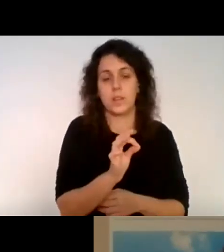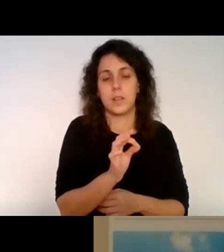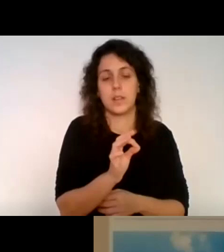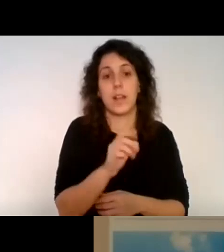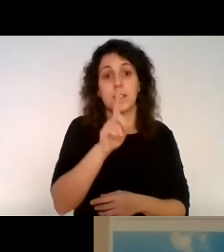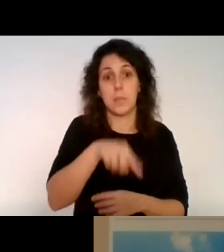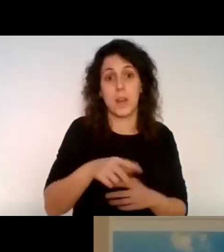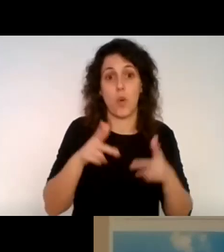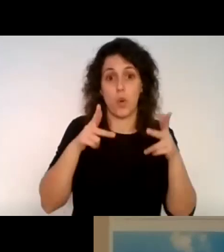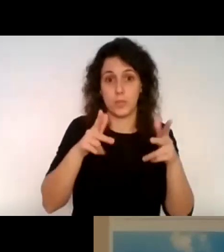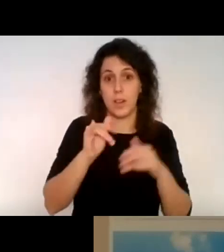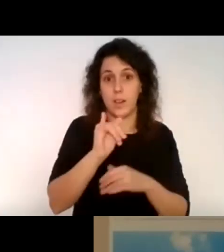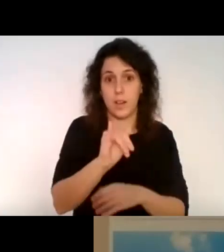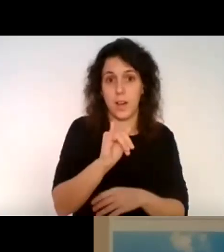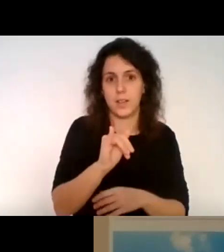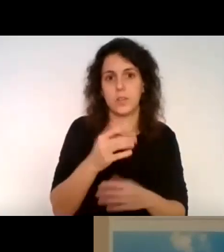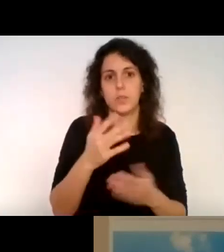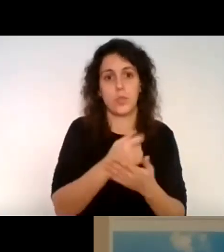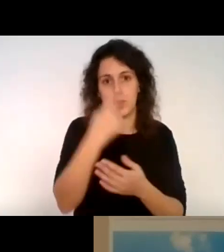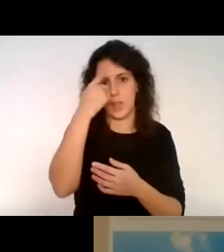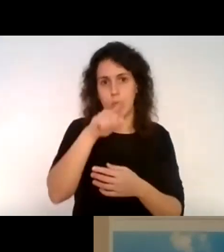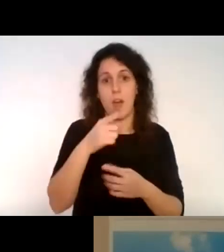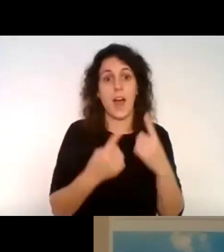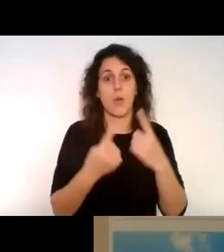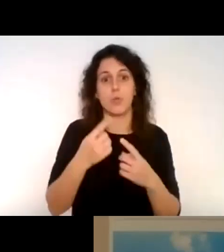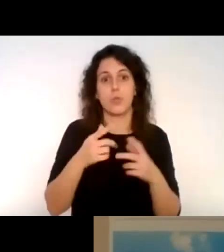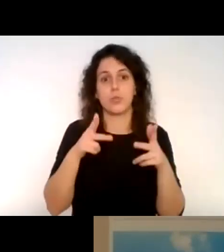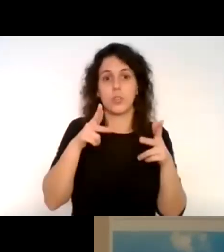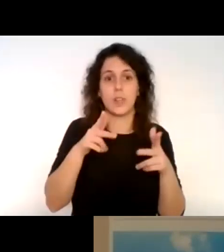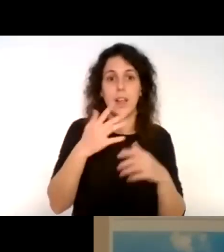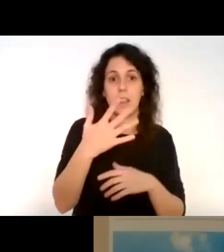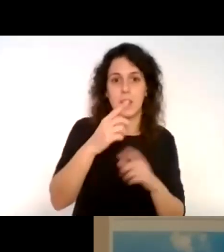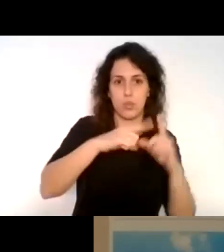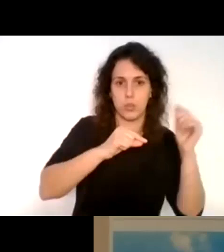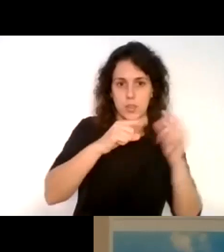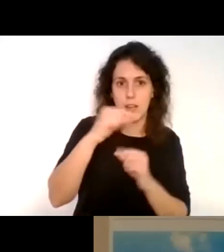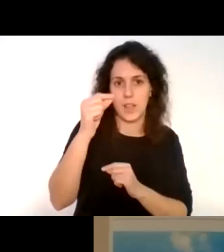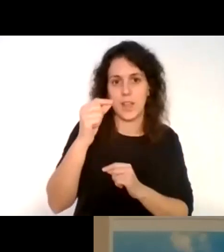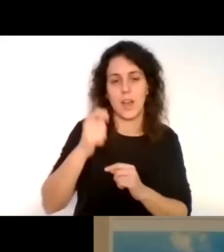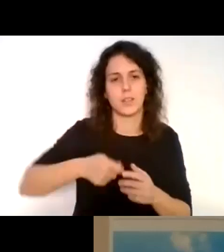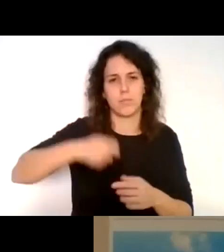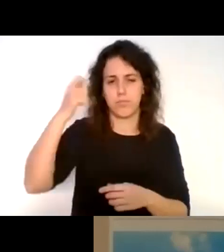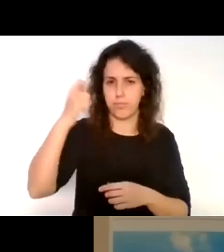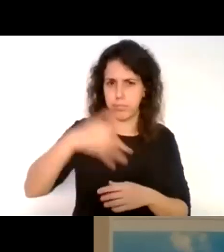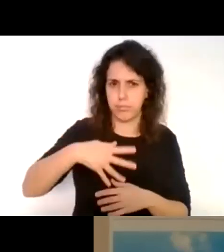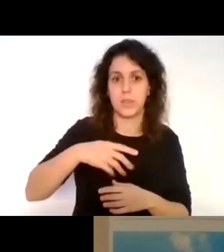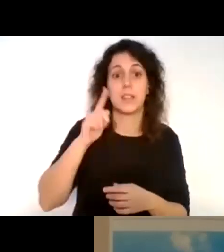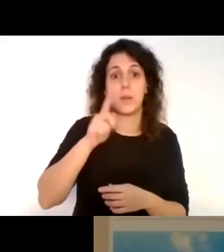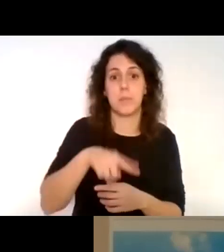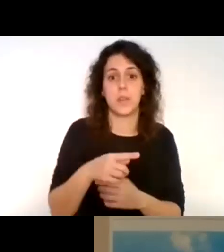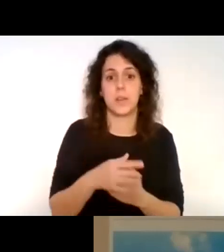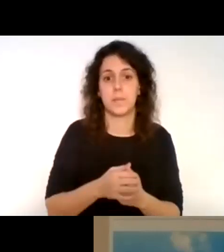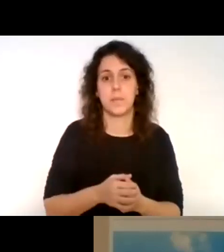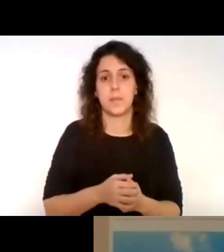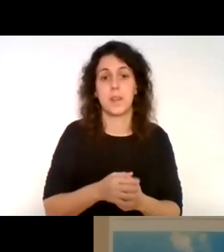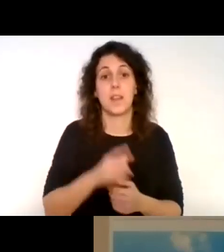hoteles, pero como lo sabemos todos, a veces son los hoteles cinco estrellas, son los más costosos también, que